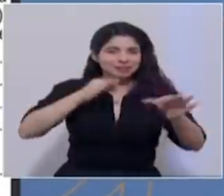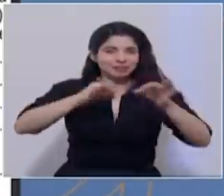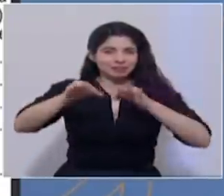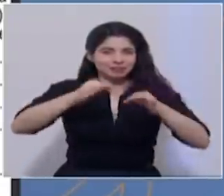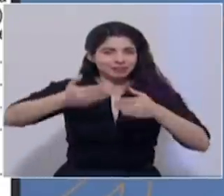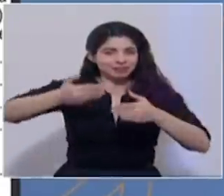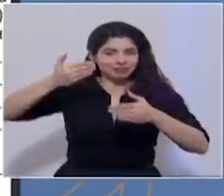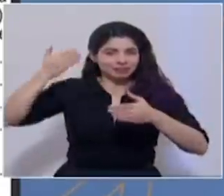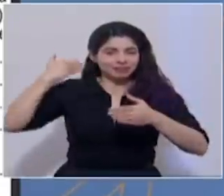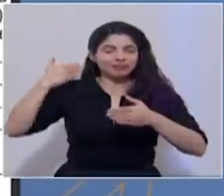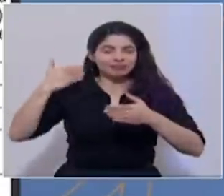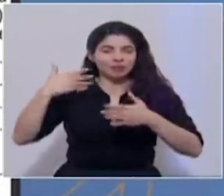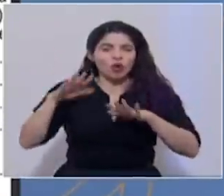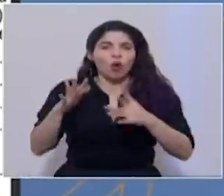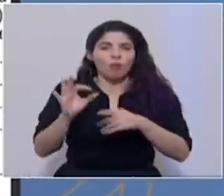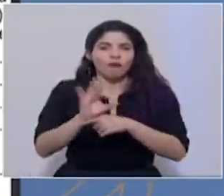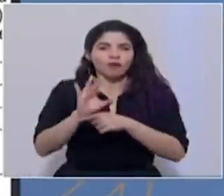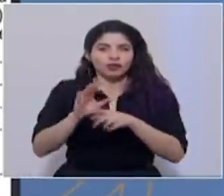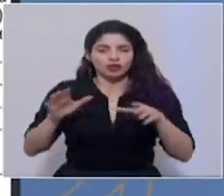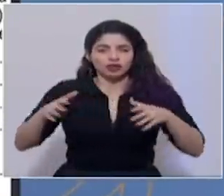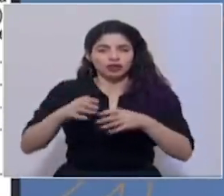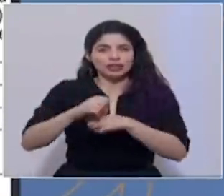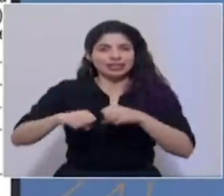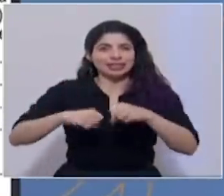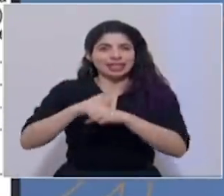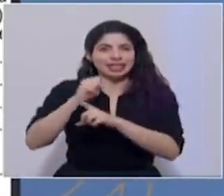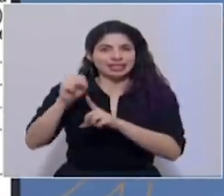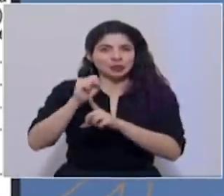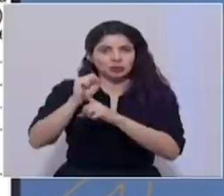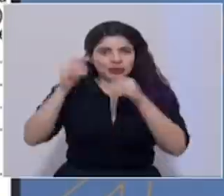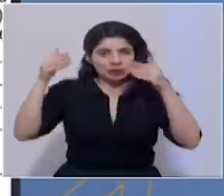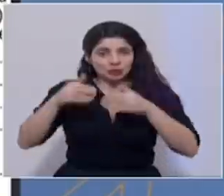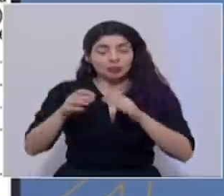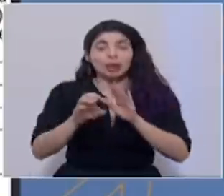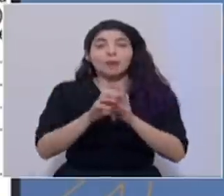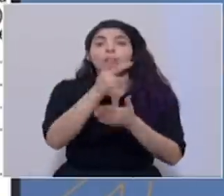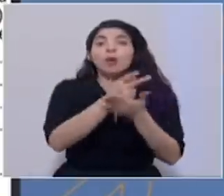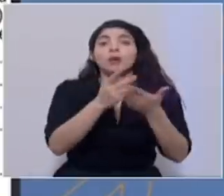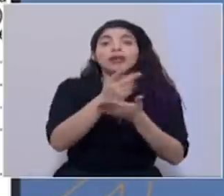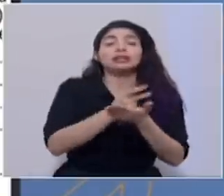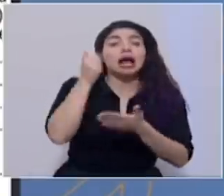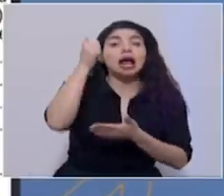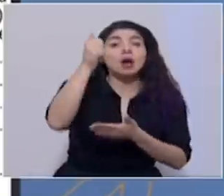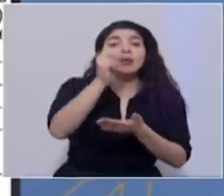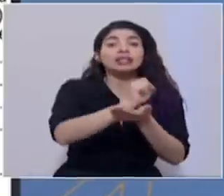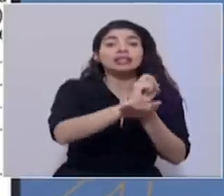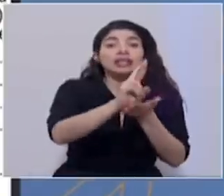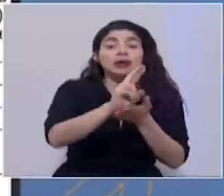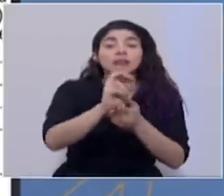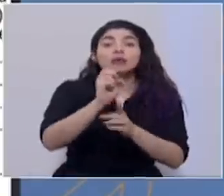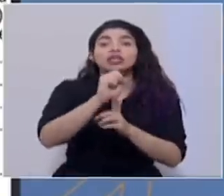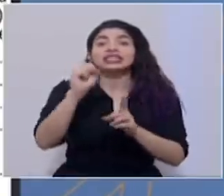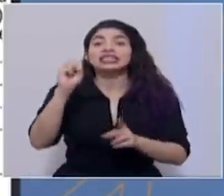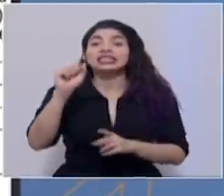ya algunos días que opera la sala de situación. En el caso de la provincia de La Juela, el cantón de San Ramón, Sarchí, Grecia, Atenas,